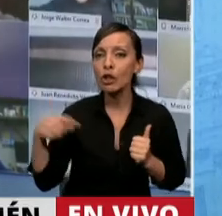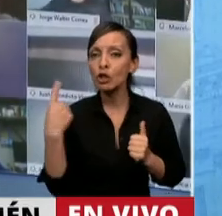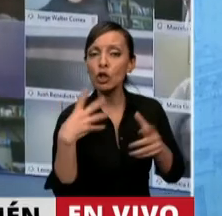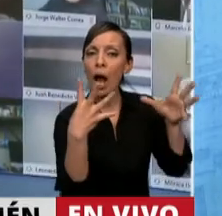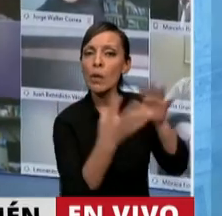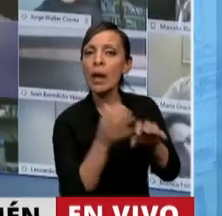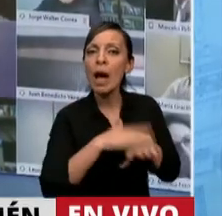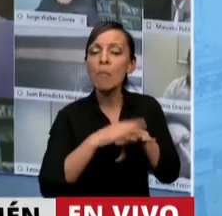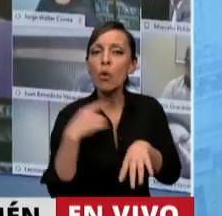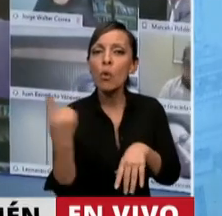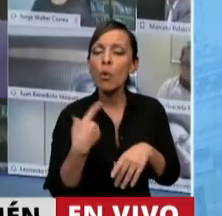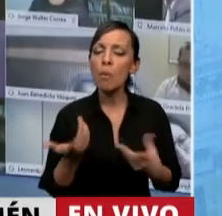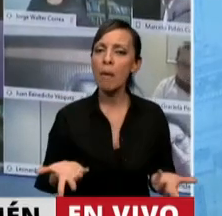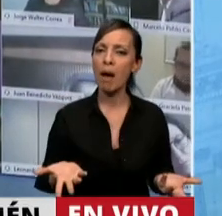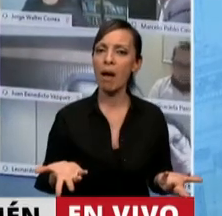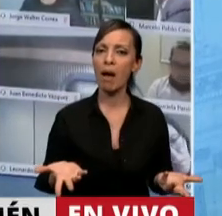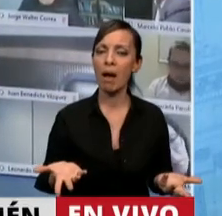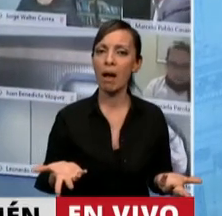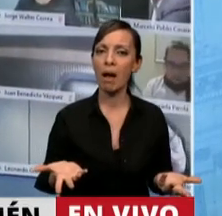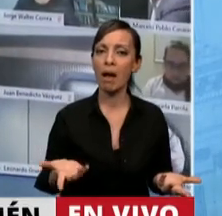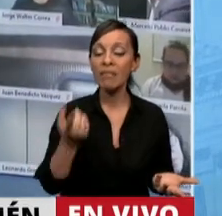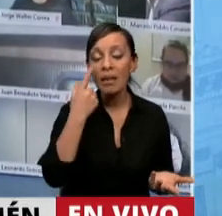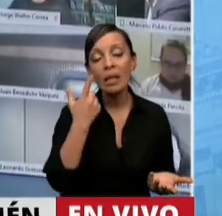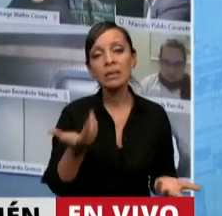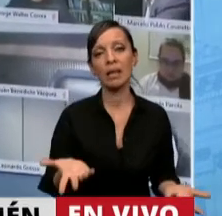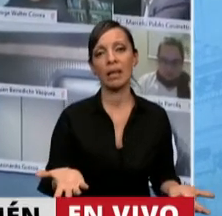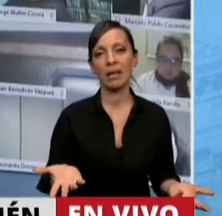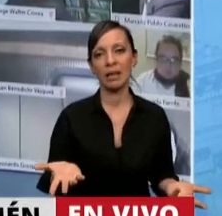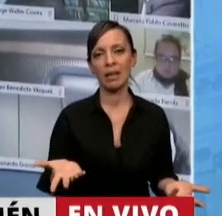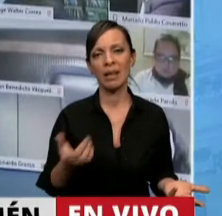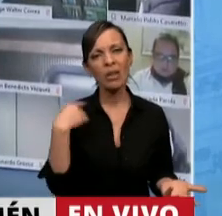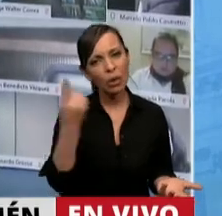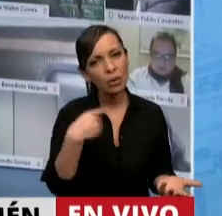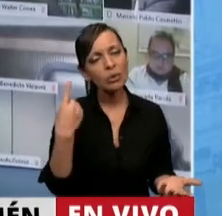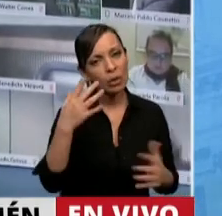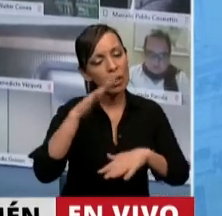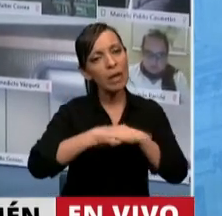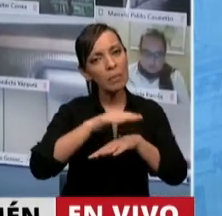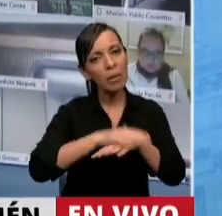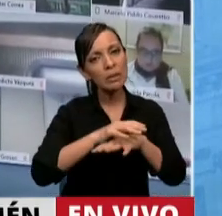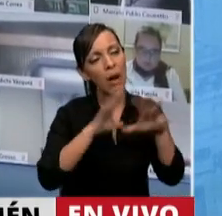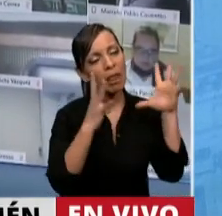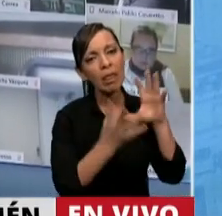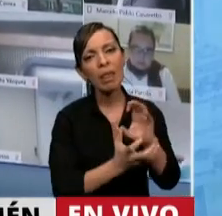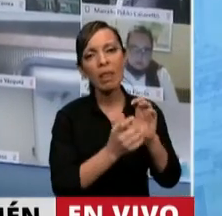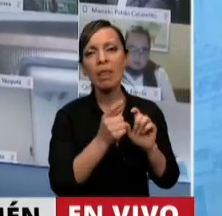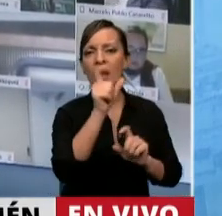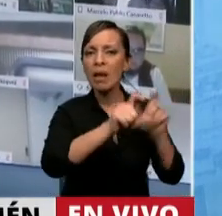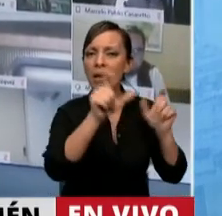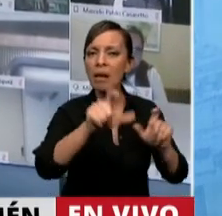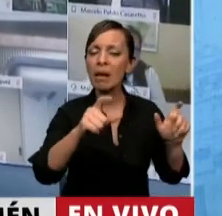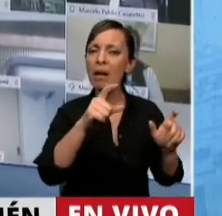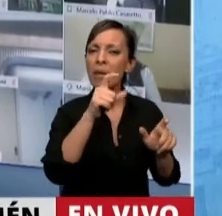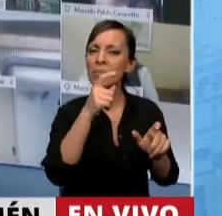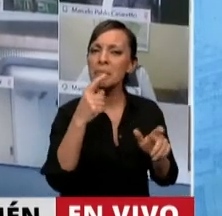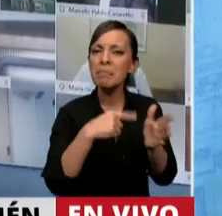es el sector del turismo. Fíjense cómo empañamos la vida de miles de argentinos que